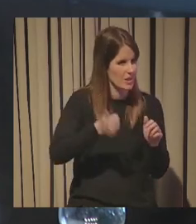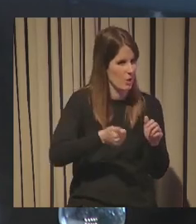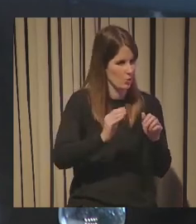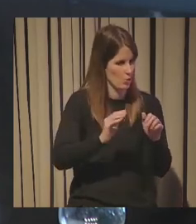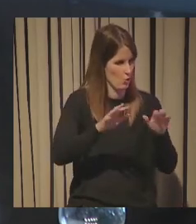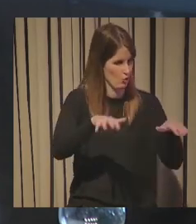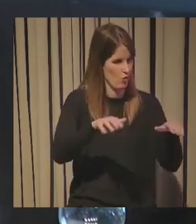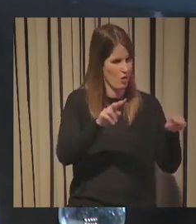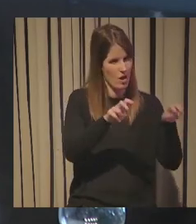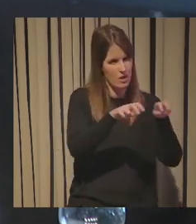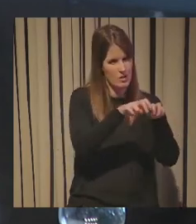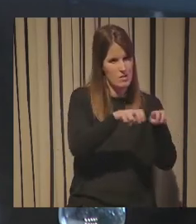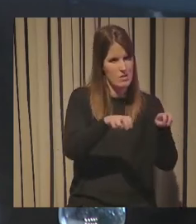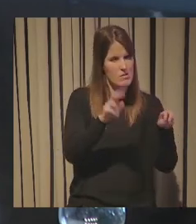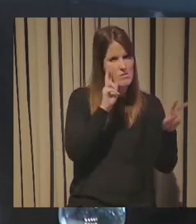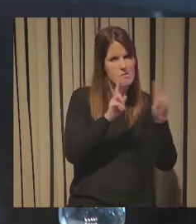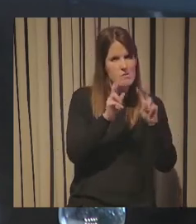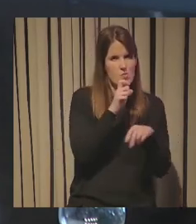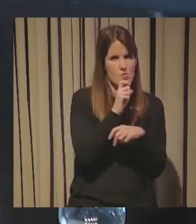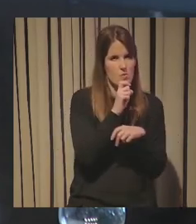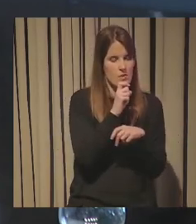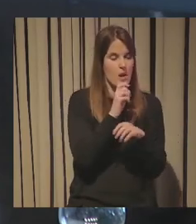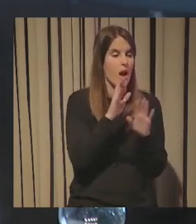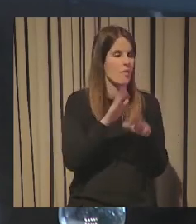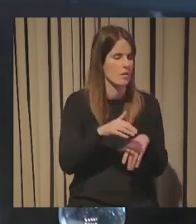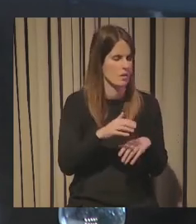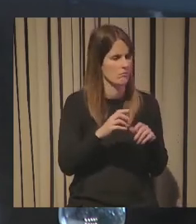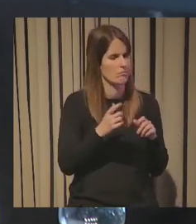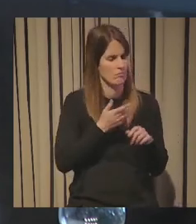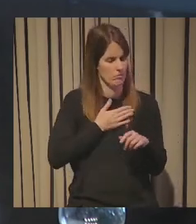entonces fue cuestión de decisión de cadena